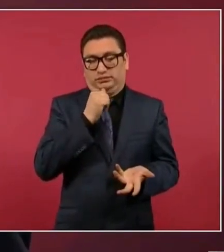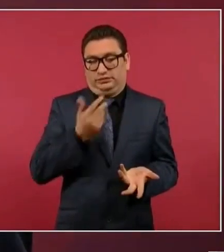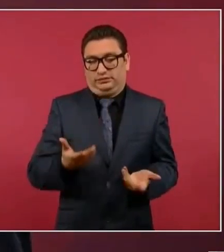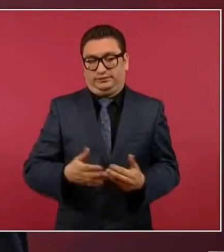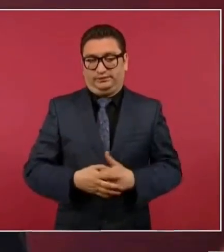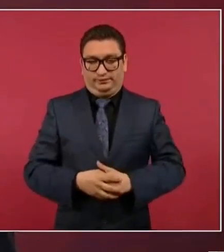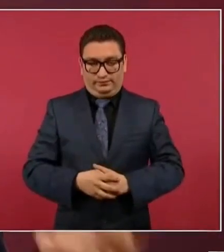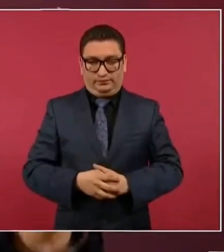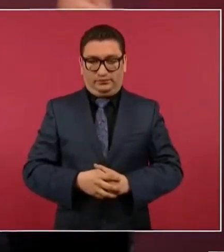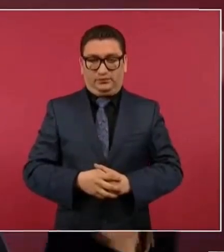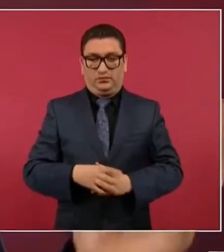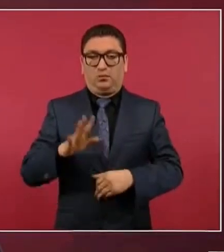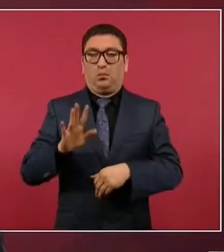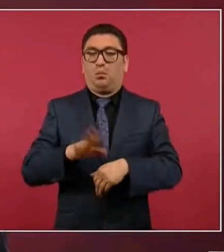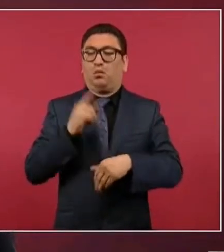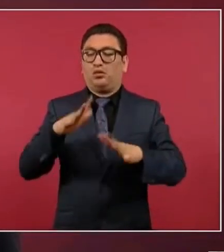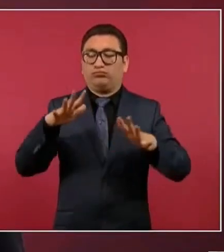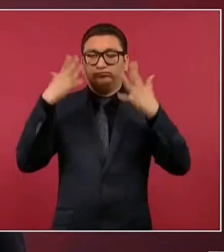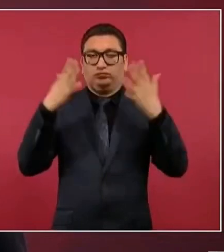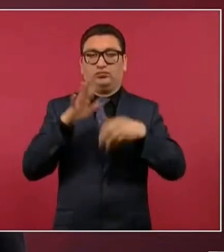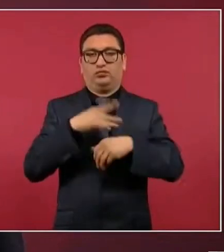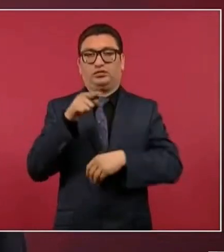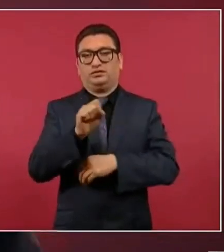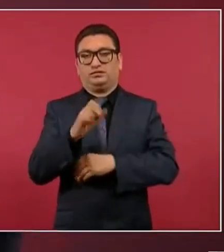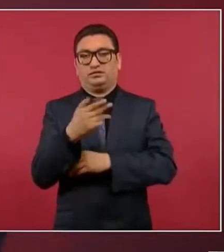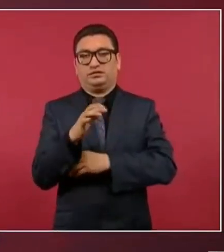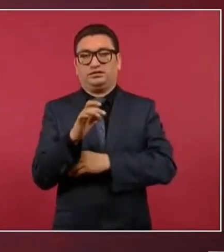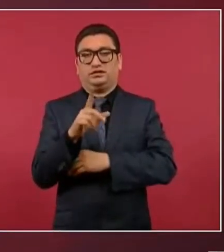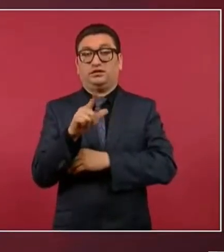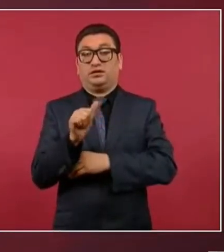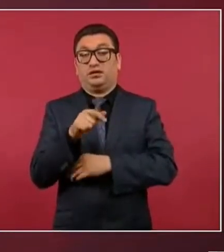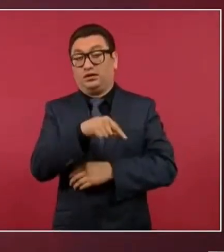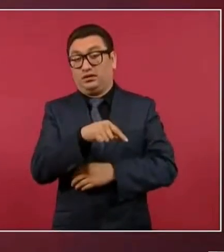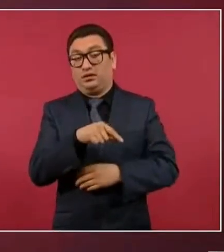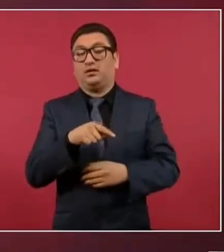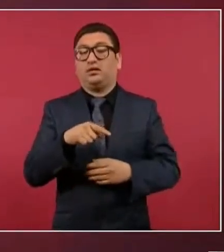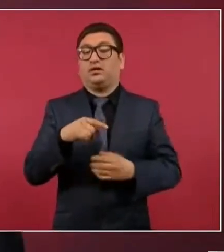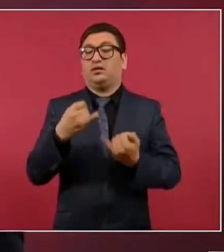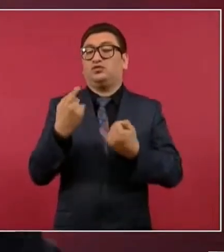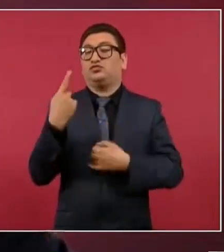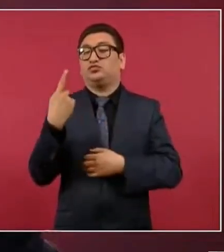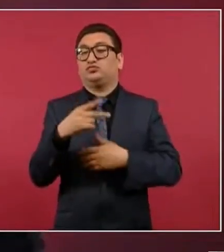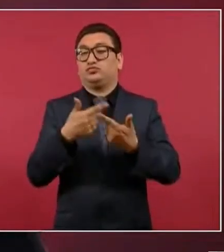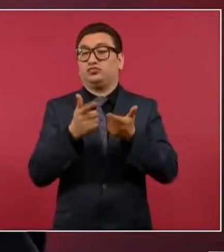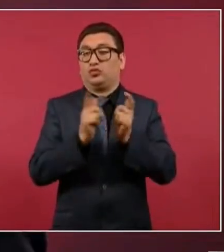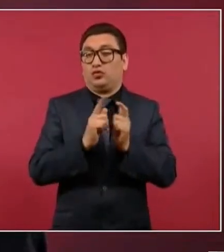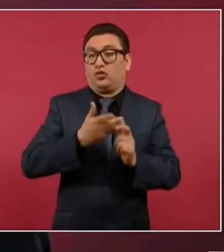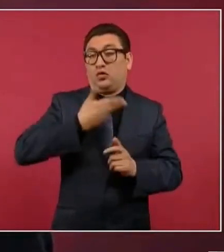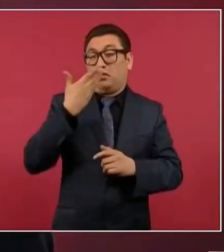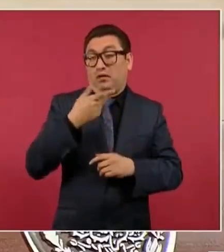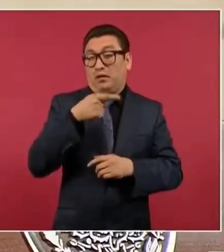Nada más porque es Sheridan y porque es todo este grupo conservador,